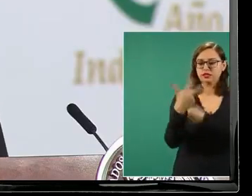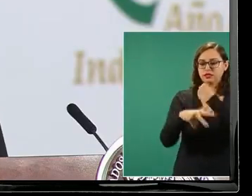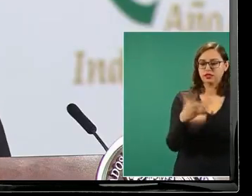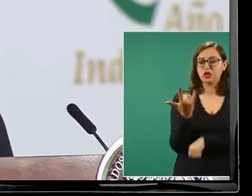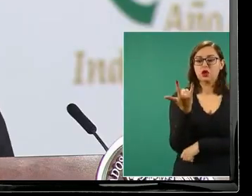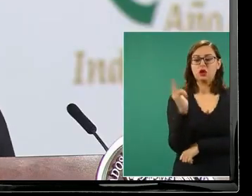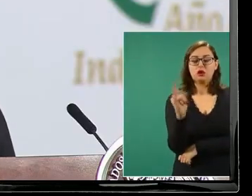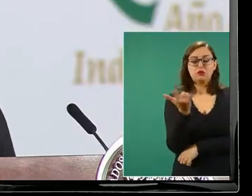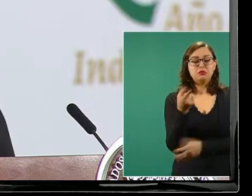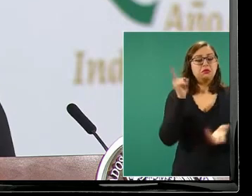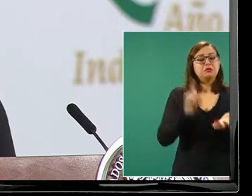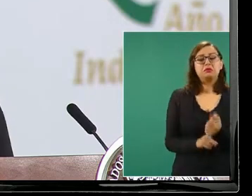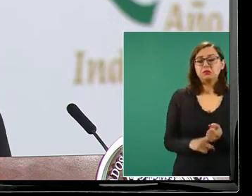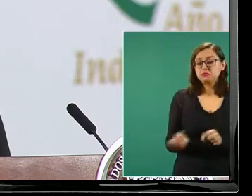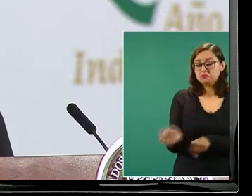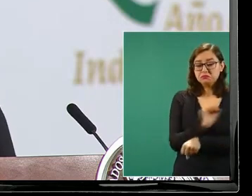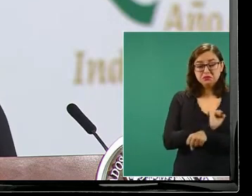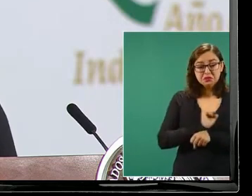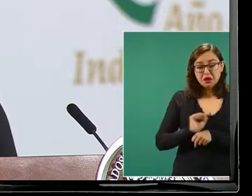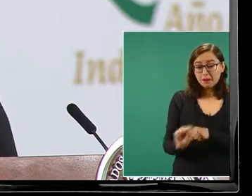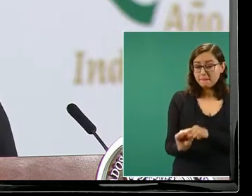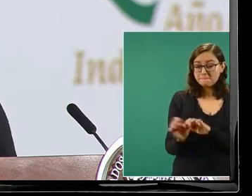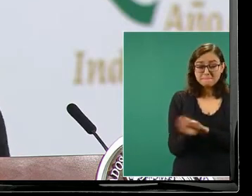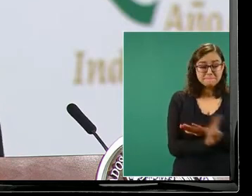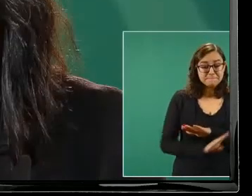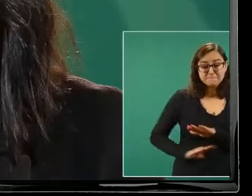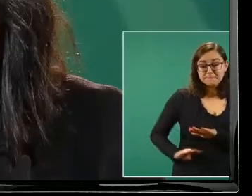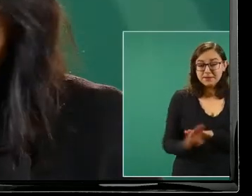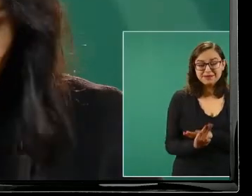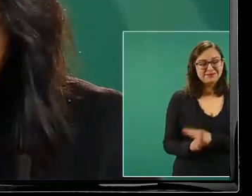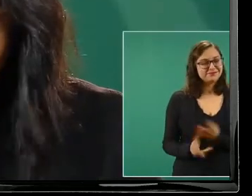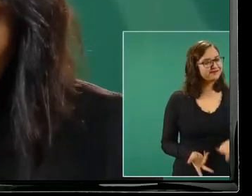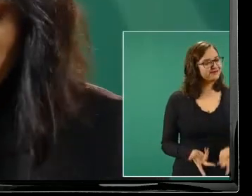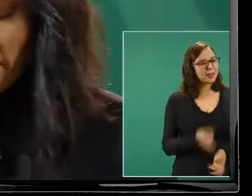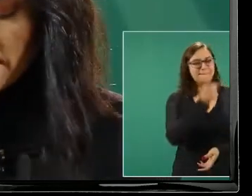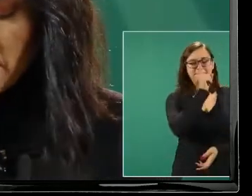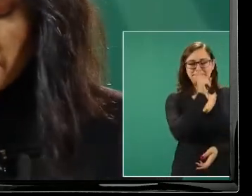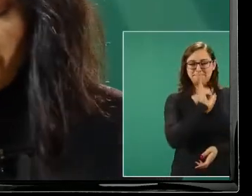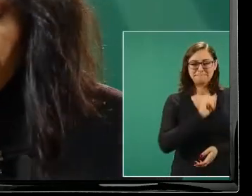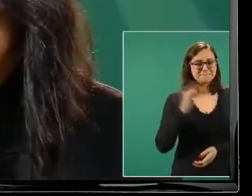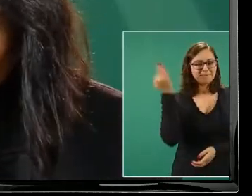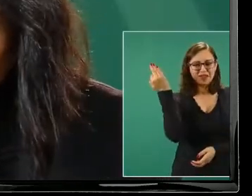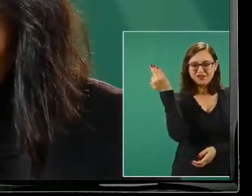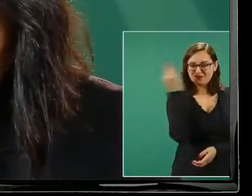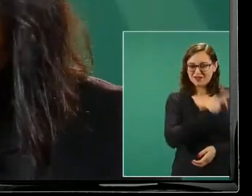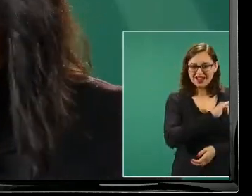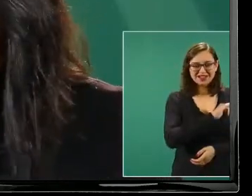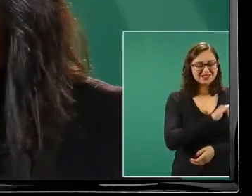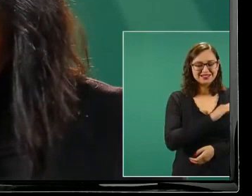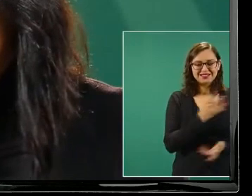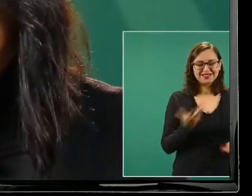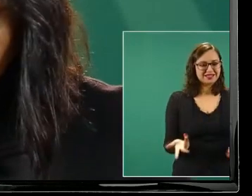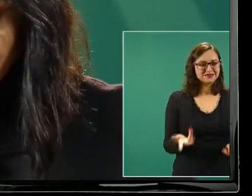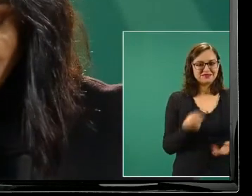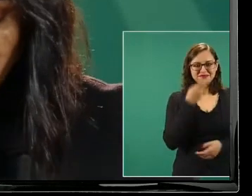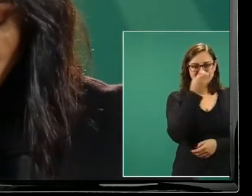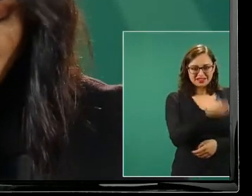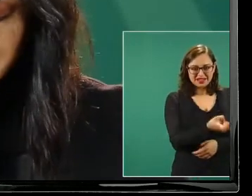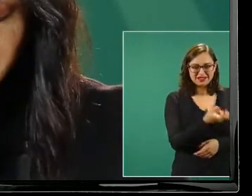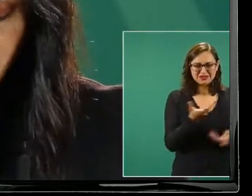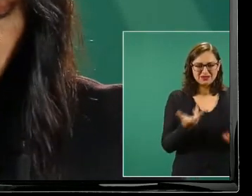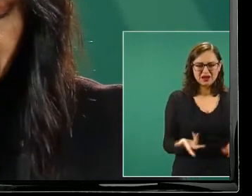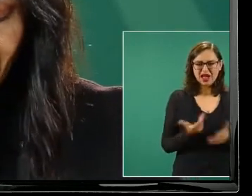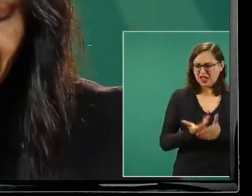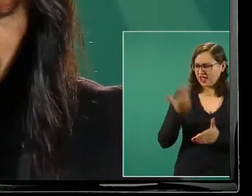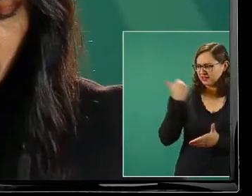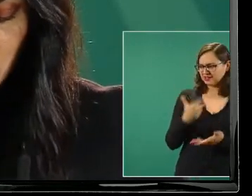básicas esta nota es falsa puesto que no es verdad lo que afirma además de ser información que ya había sido